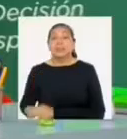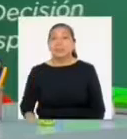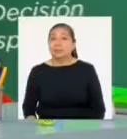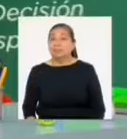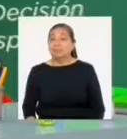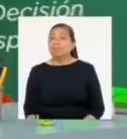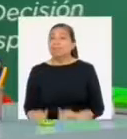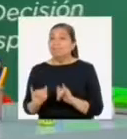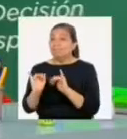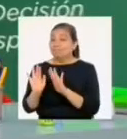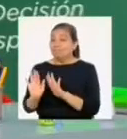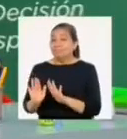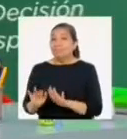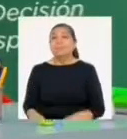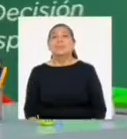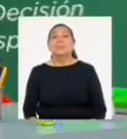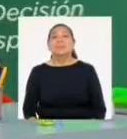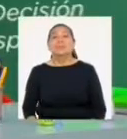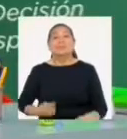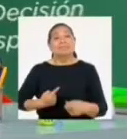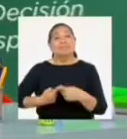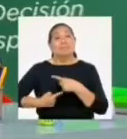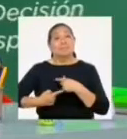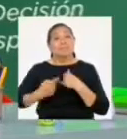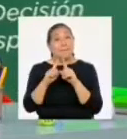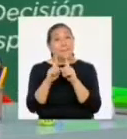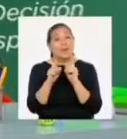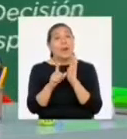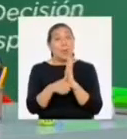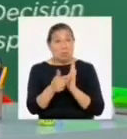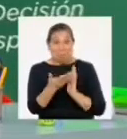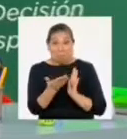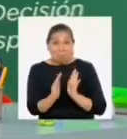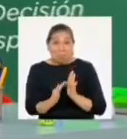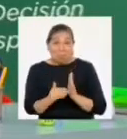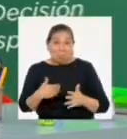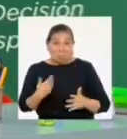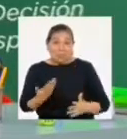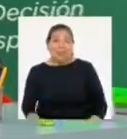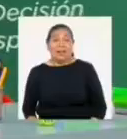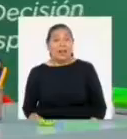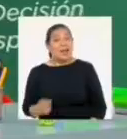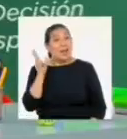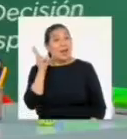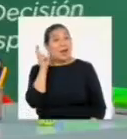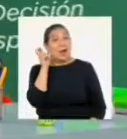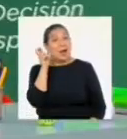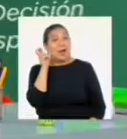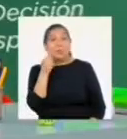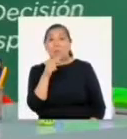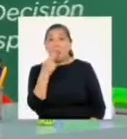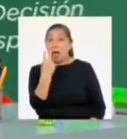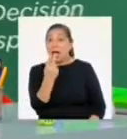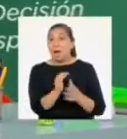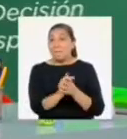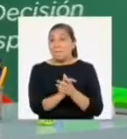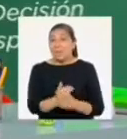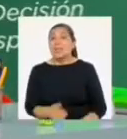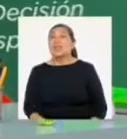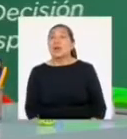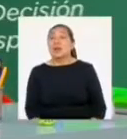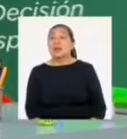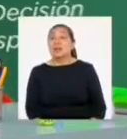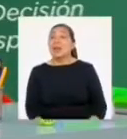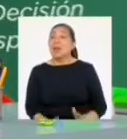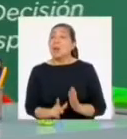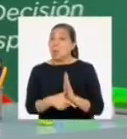Profesora, vamos a dejarlo allí por un momento y regresar a esa pregunta luego, ¿le parece? Voy a escuchar los mensajes de una pareja de amigos, Claudia